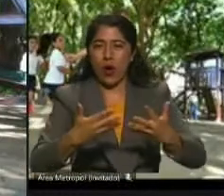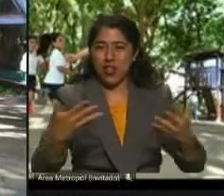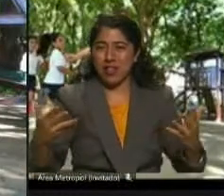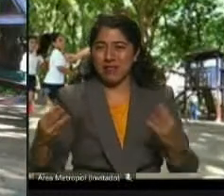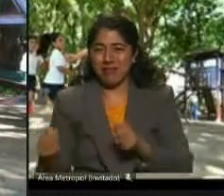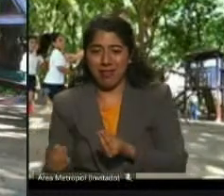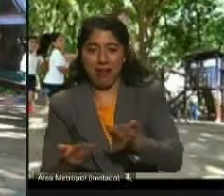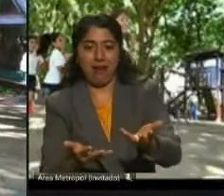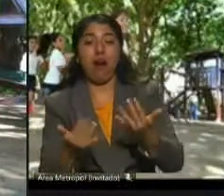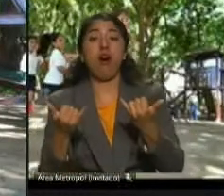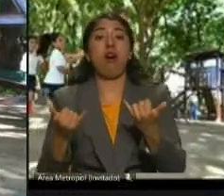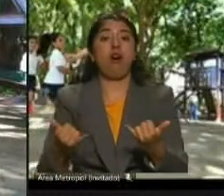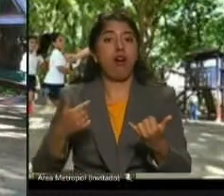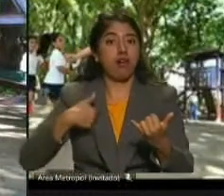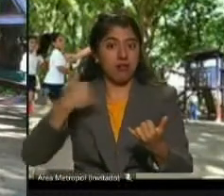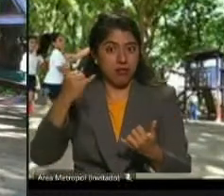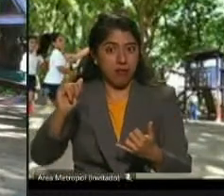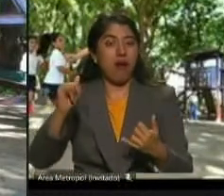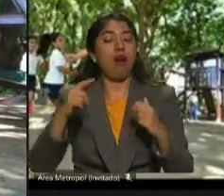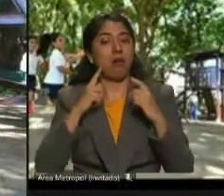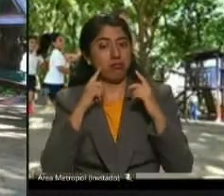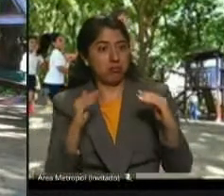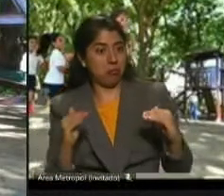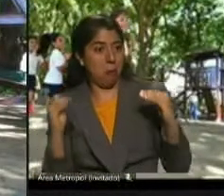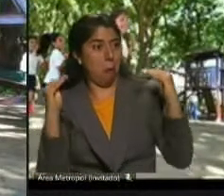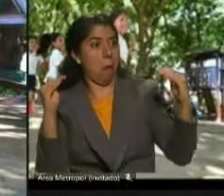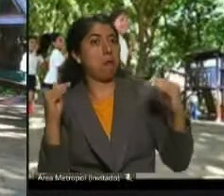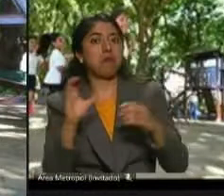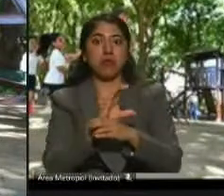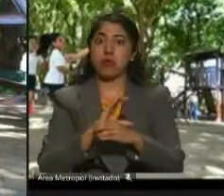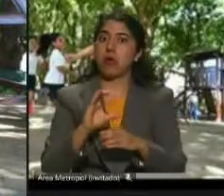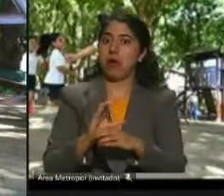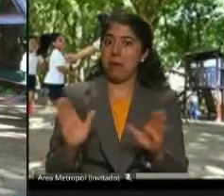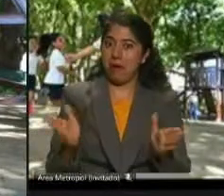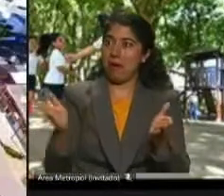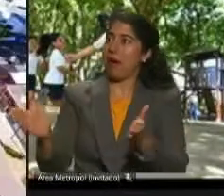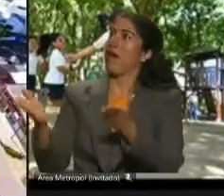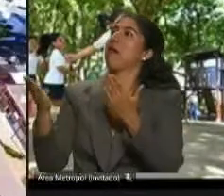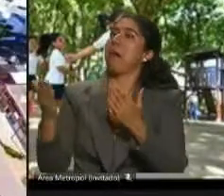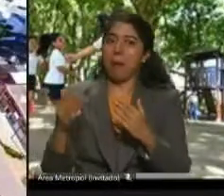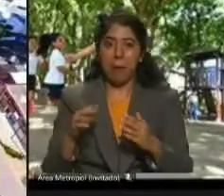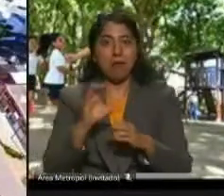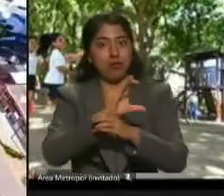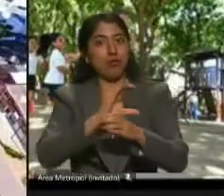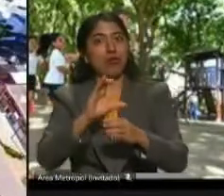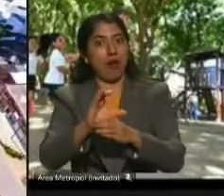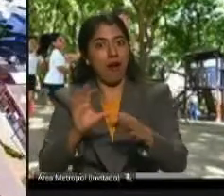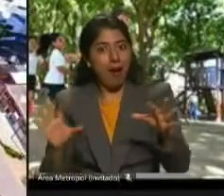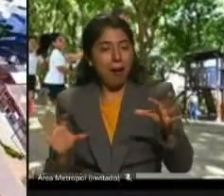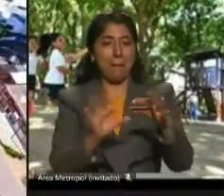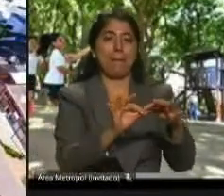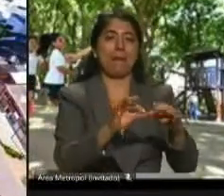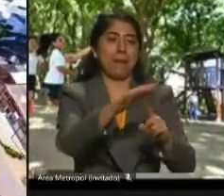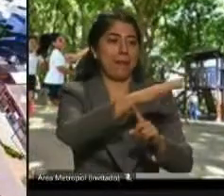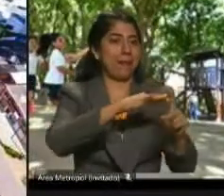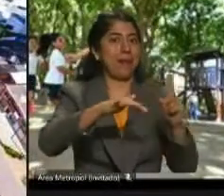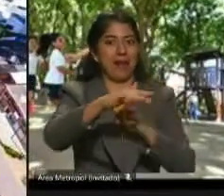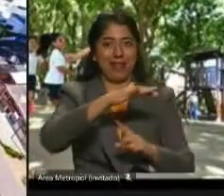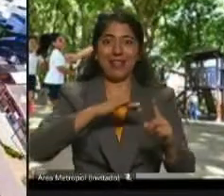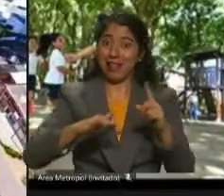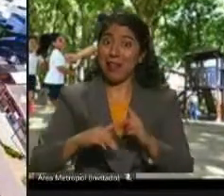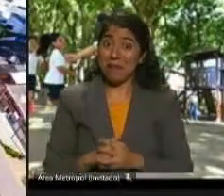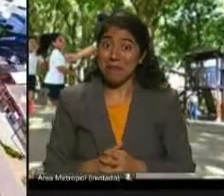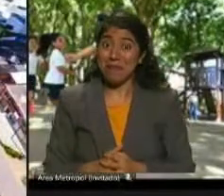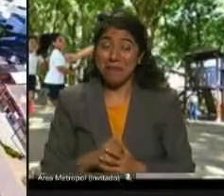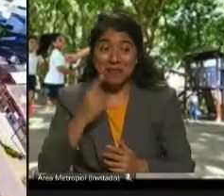escala, otro nivel de ciudad que está de la mano con su medio ambiente. Muestro estos dos ejemplos,